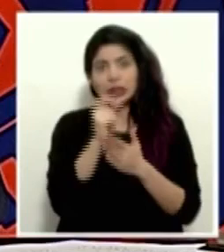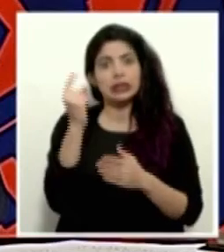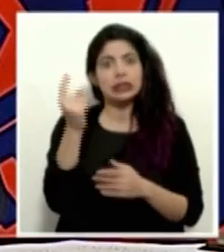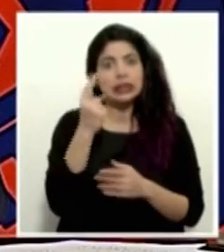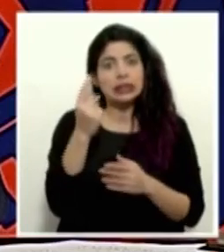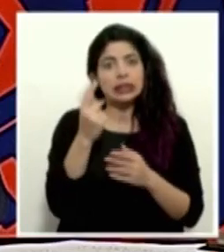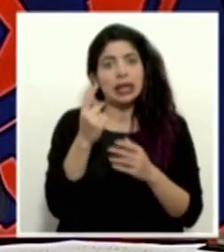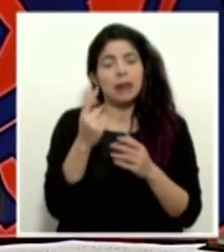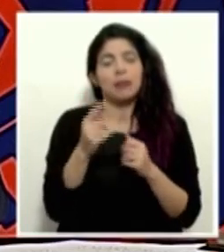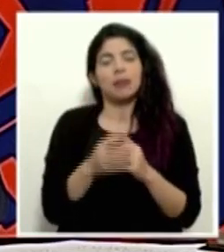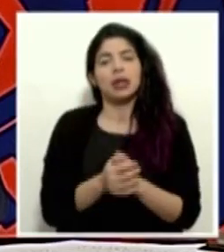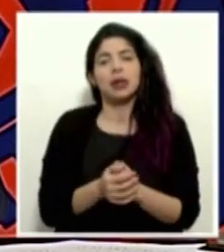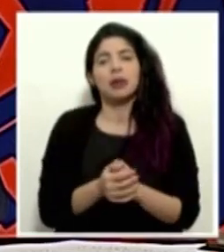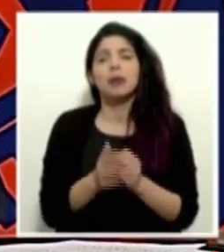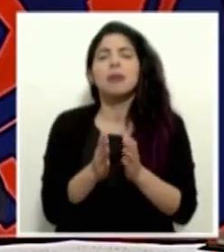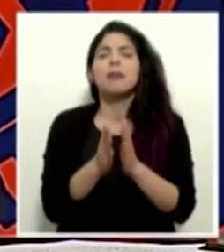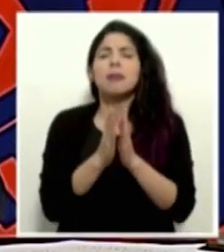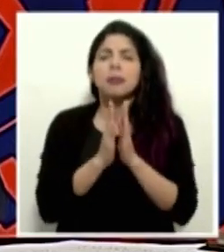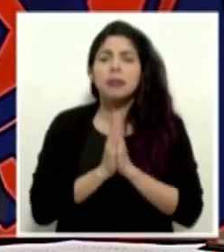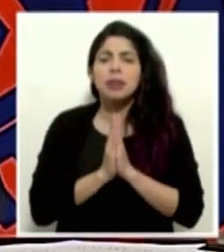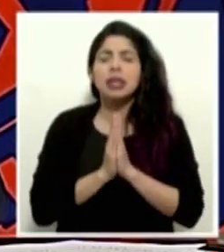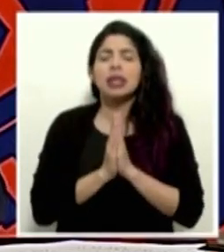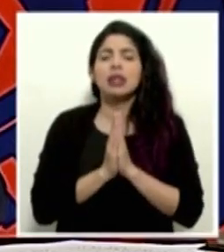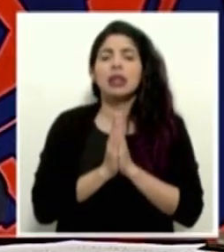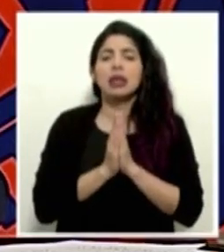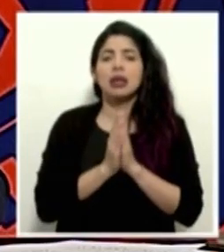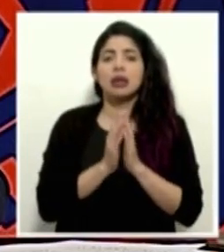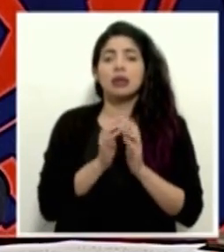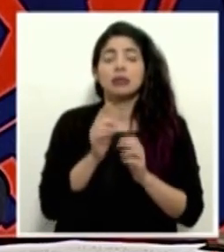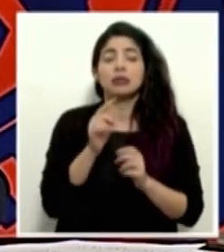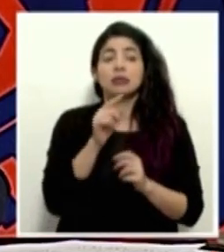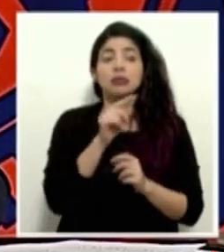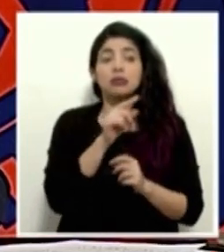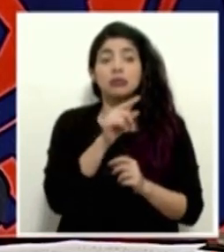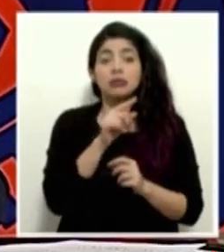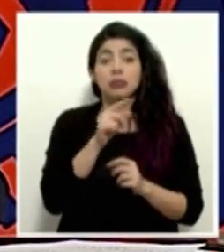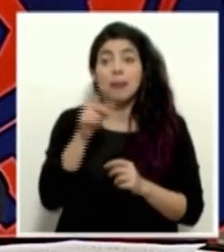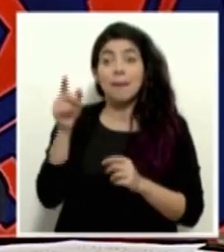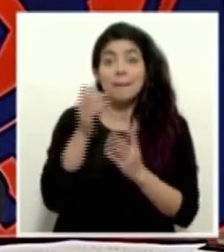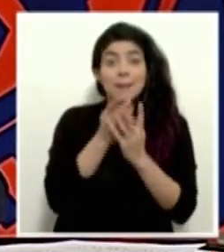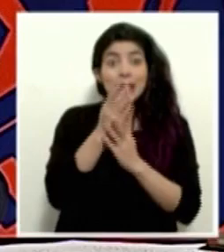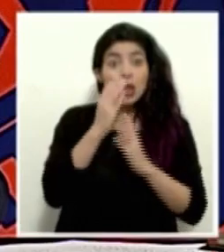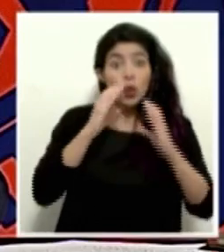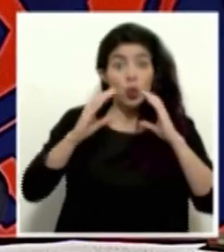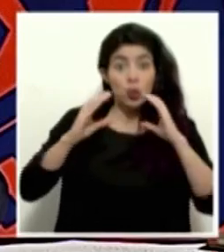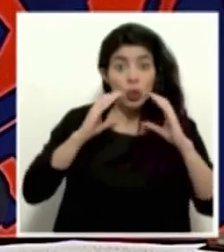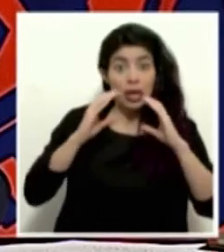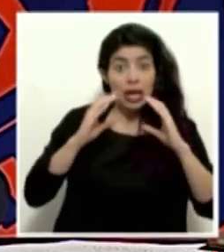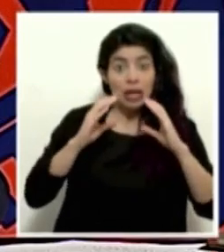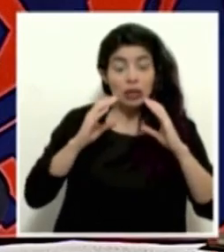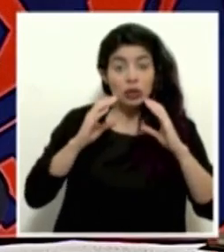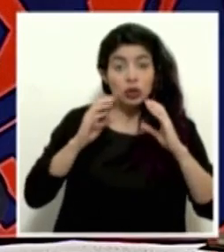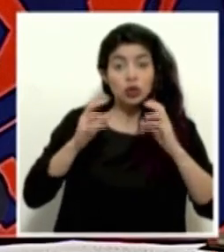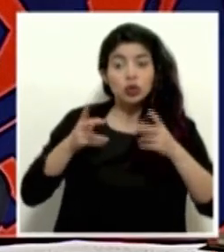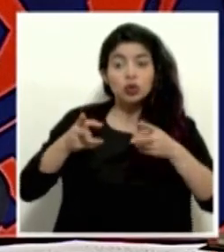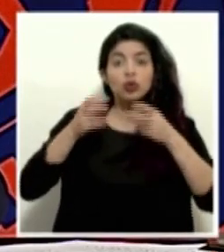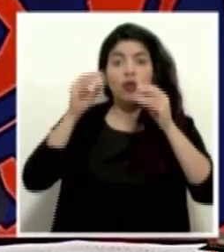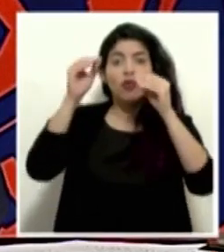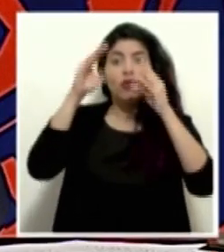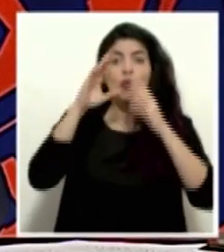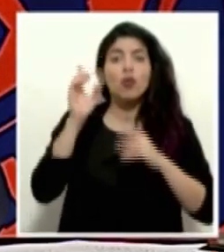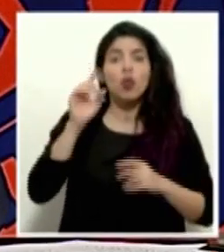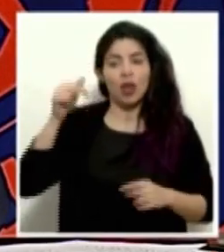hemos pedido que se comuniquen, o sea, que los medios de comunicación tomen esta